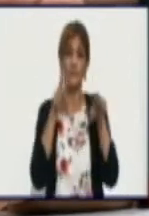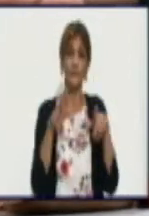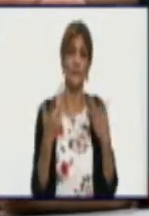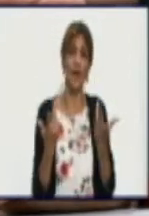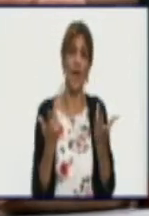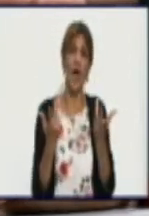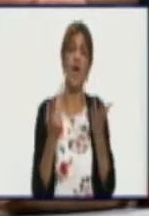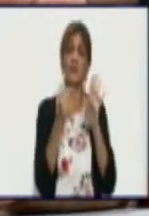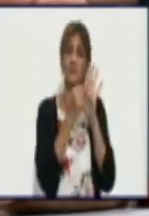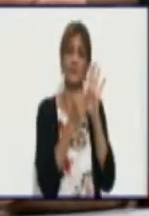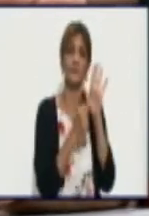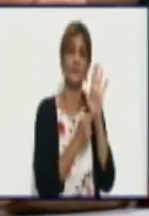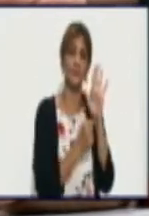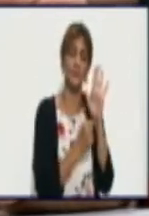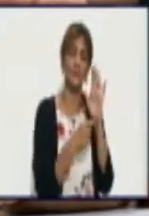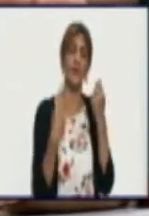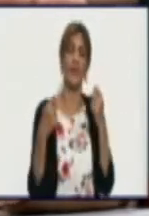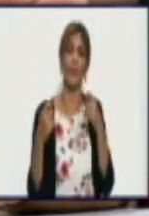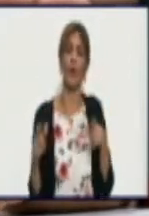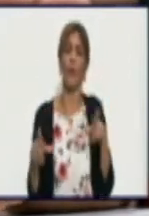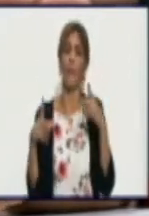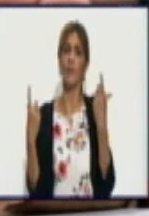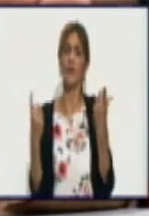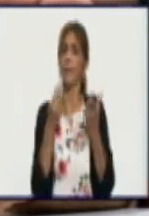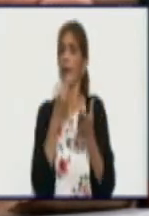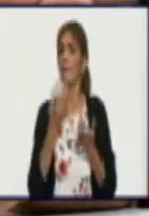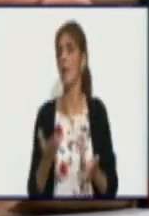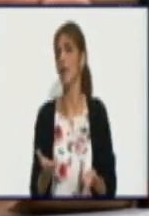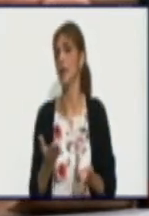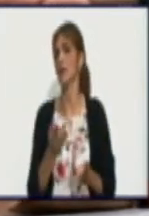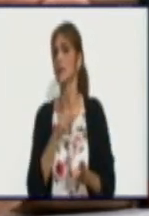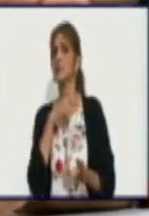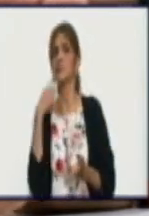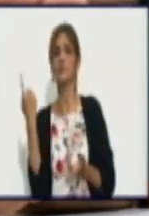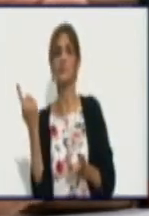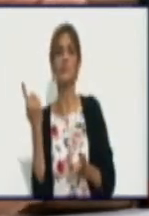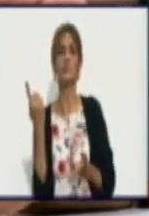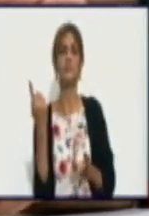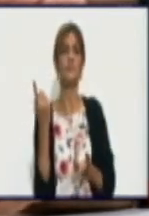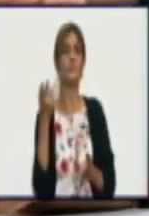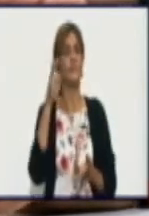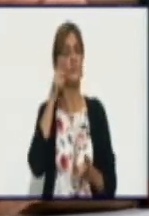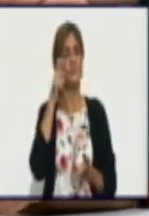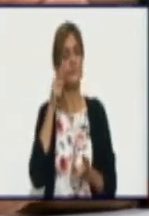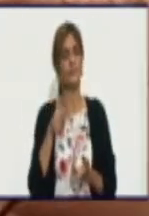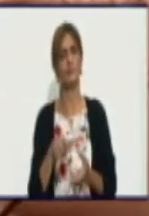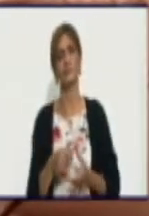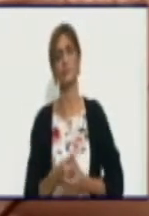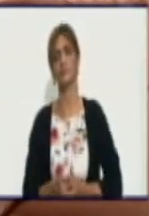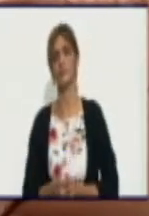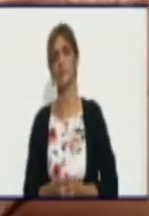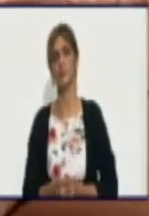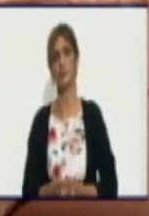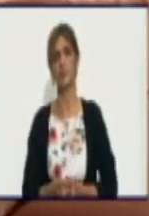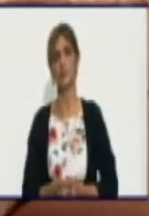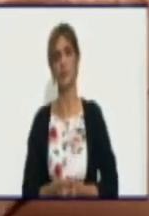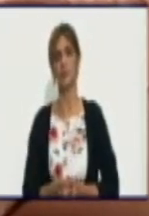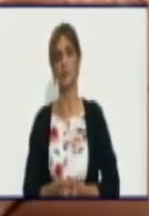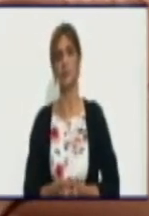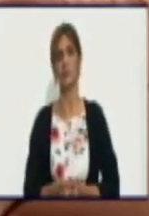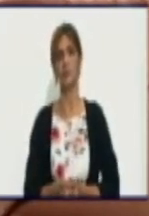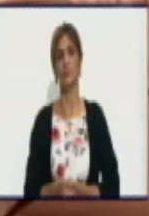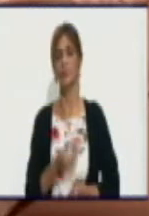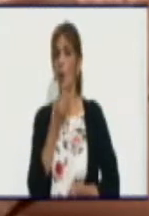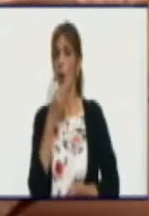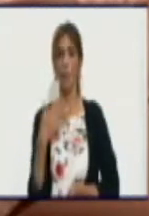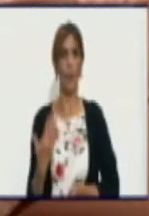que usted debe cumplir para poder acceder a esta medida y beneficiarse con ella. Por supuesto, no tener faltante